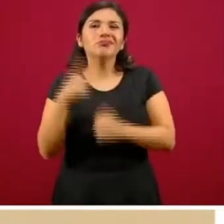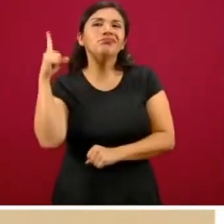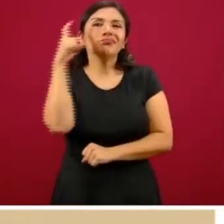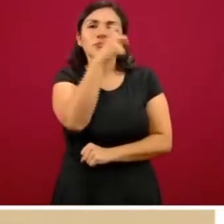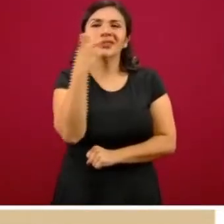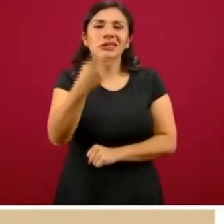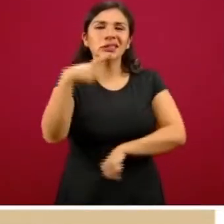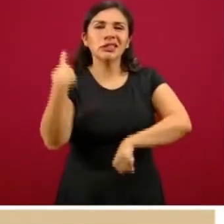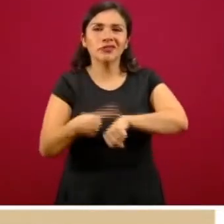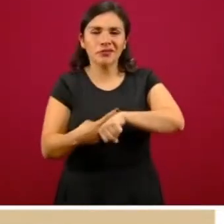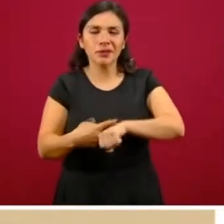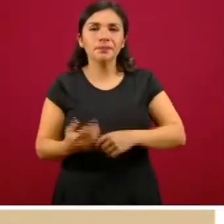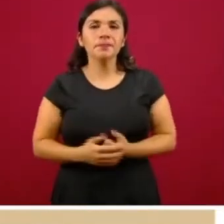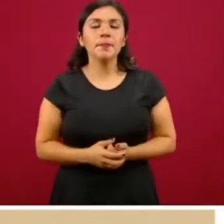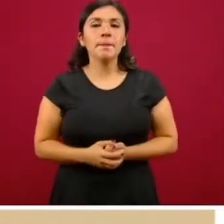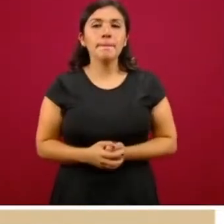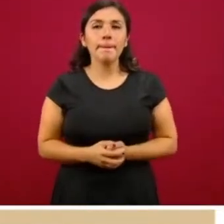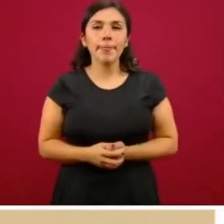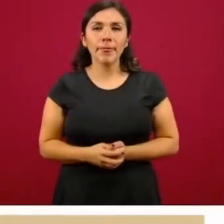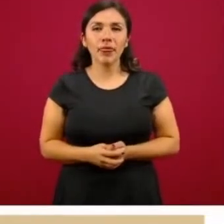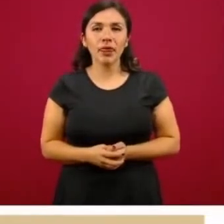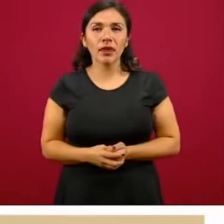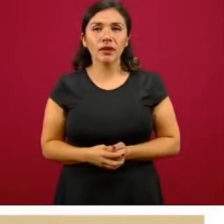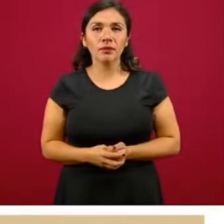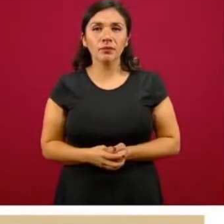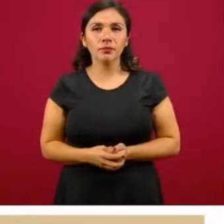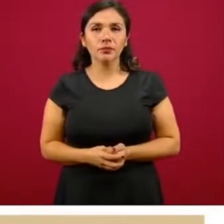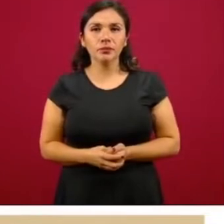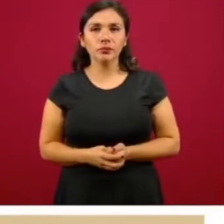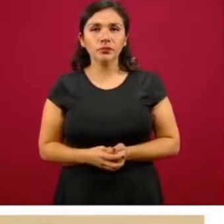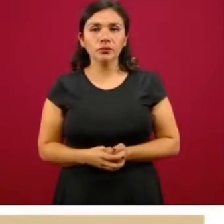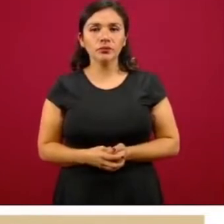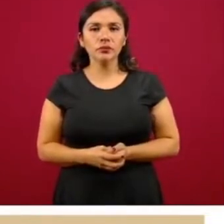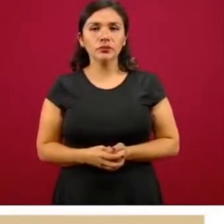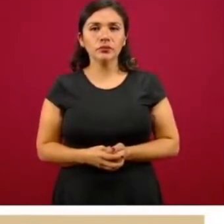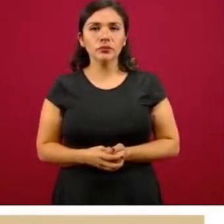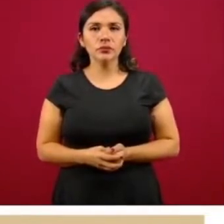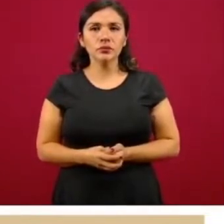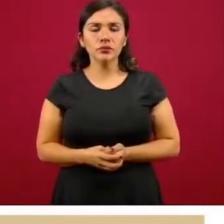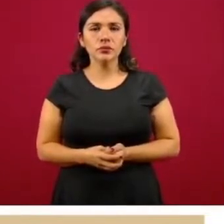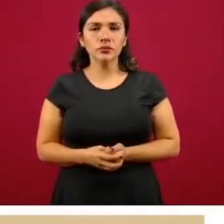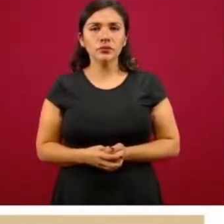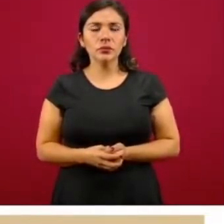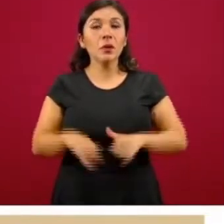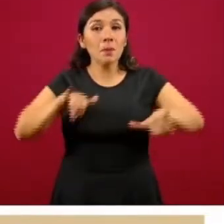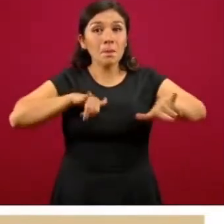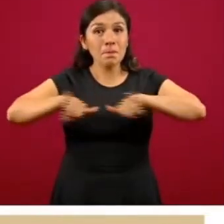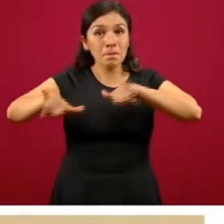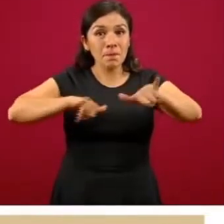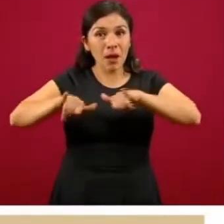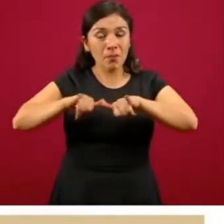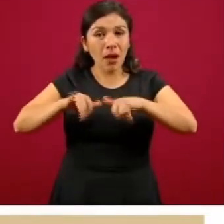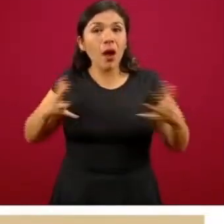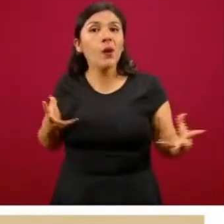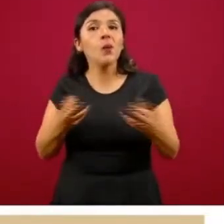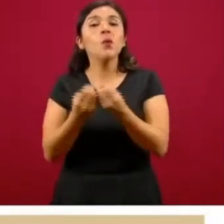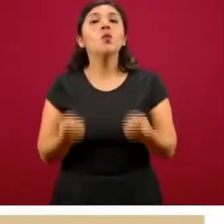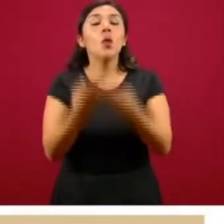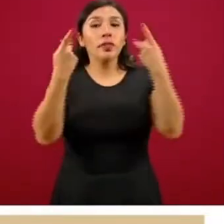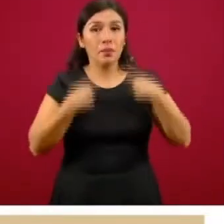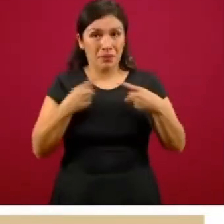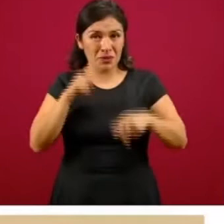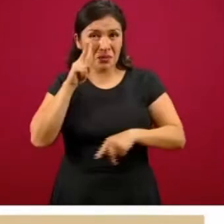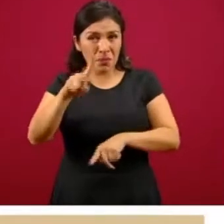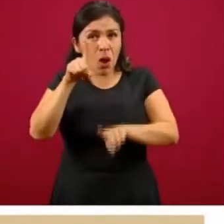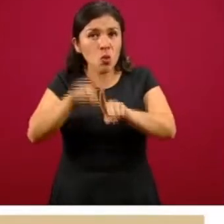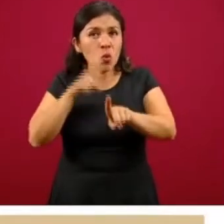de esta enfermedad. Veamos la siguiente diapositiva. La distribución de la carga acumulada, vemos que los